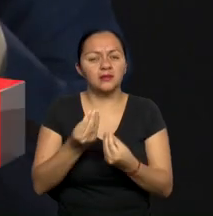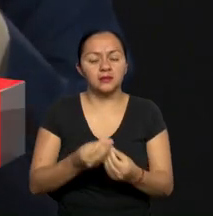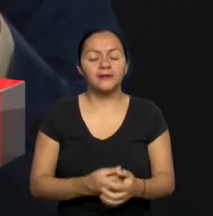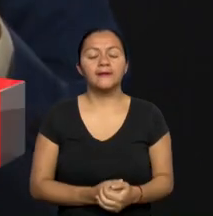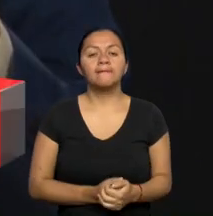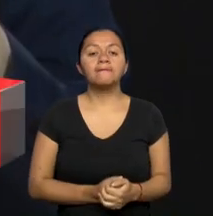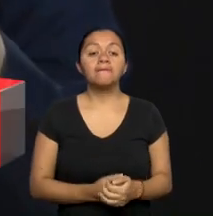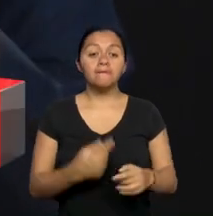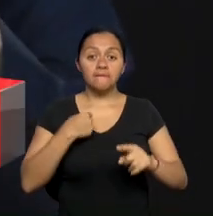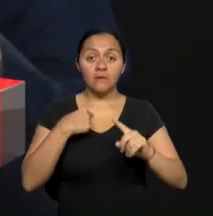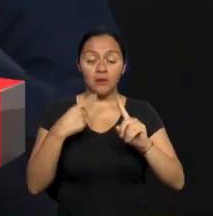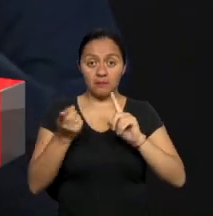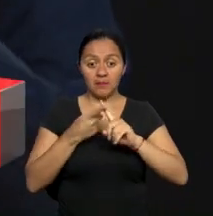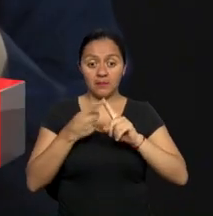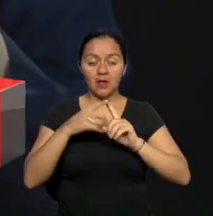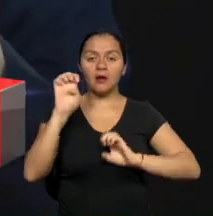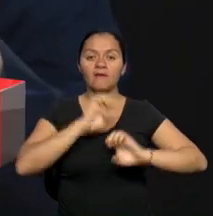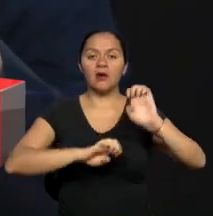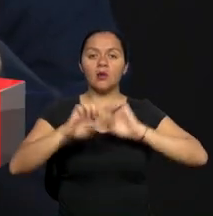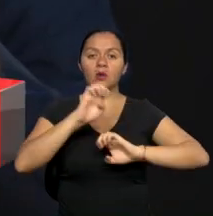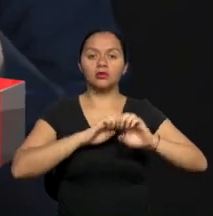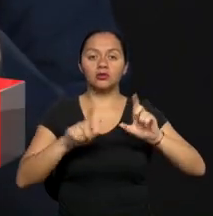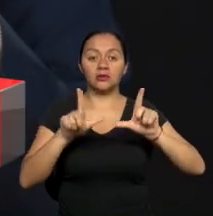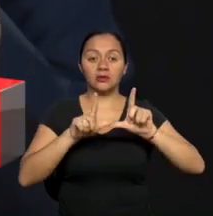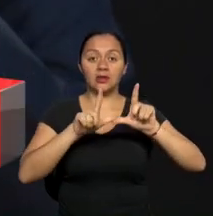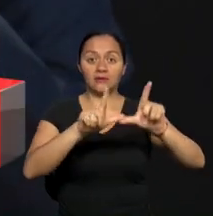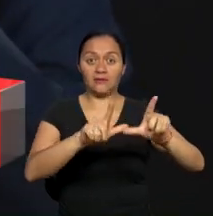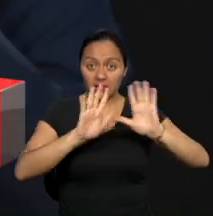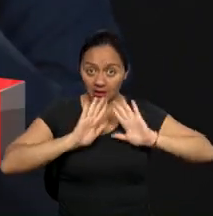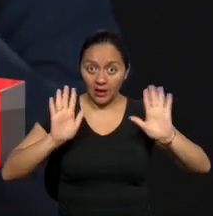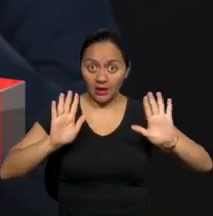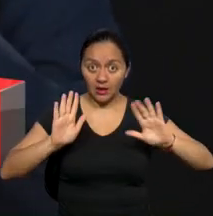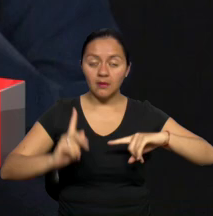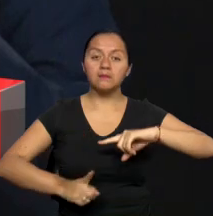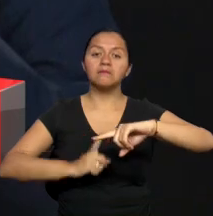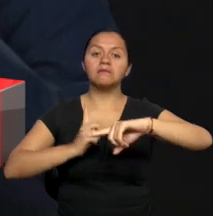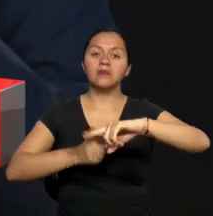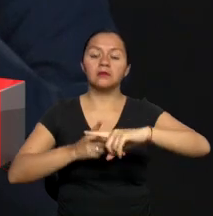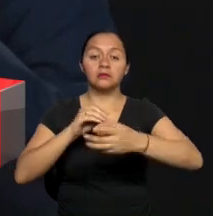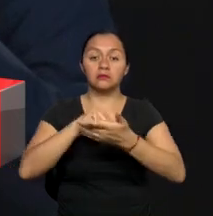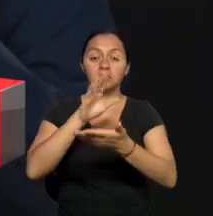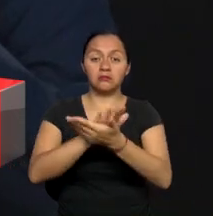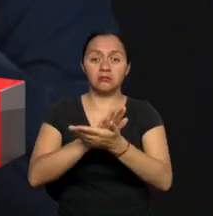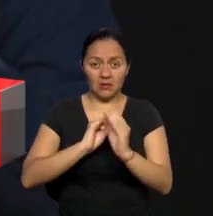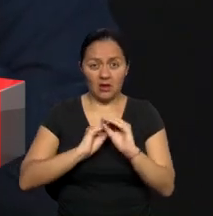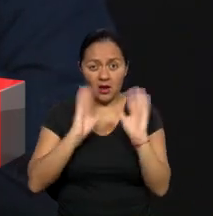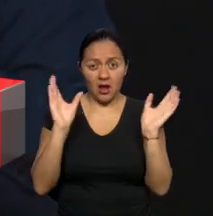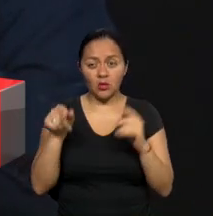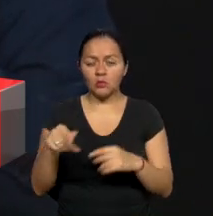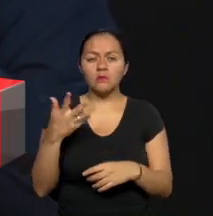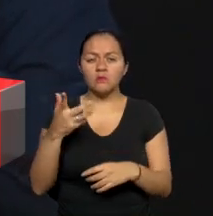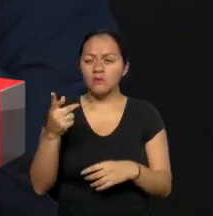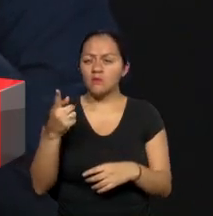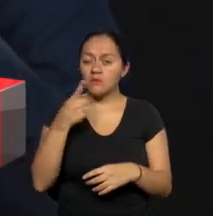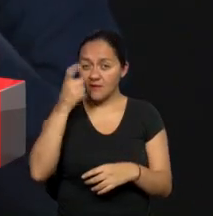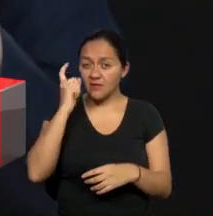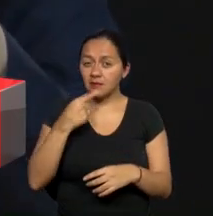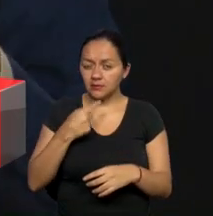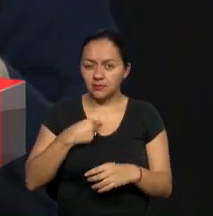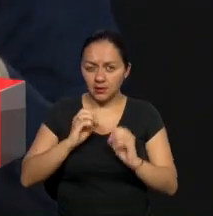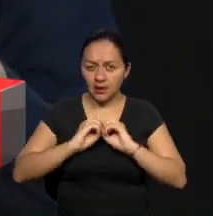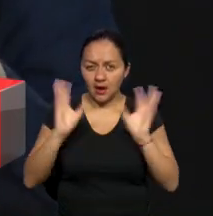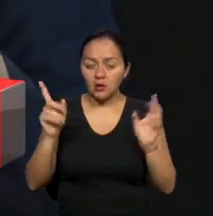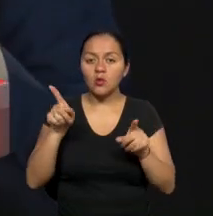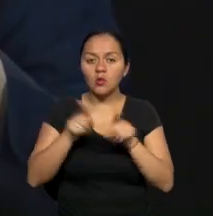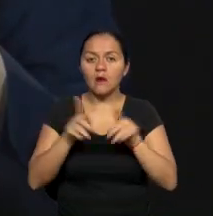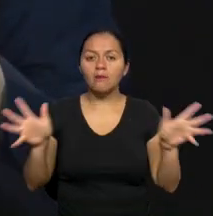por realizar esa evaluación y esa certificación, sino como tú estableces muy acertadamente, lo vemos como una